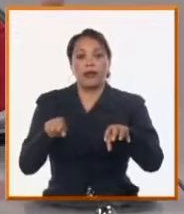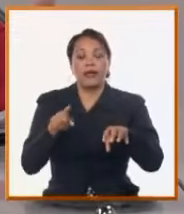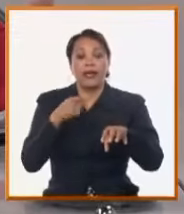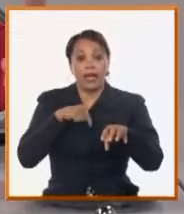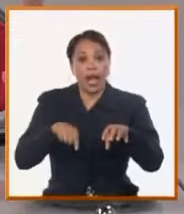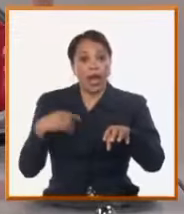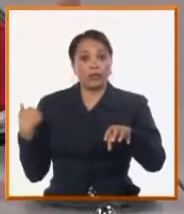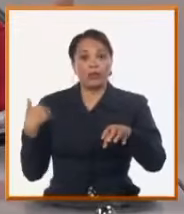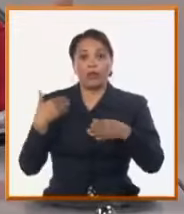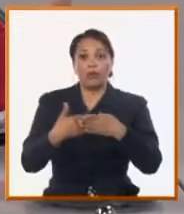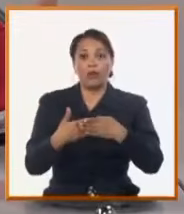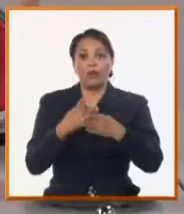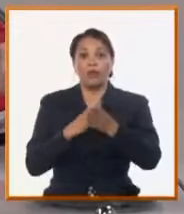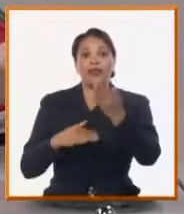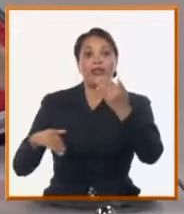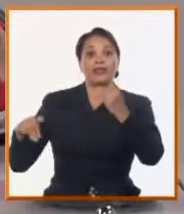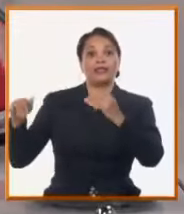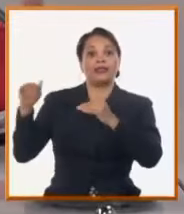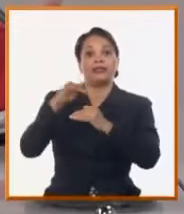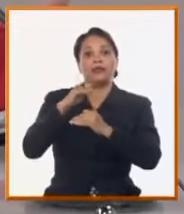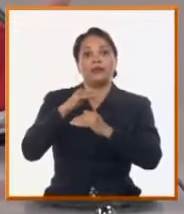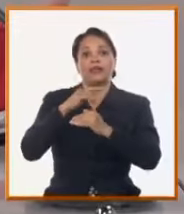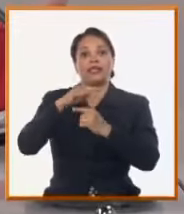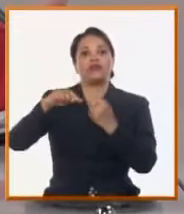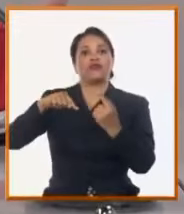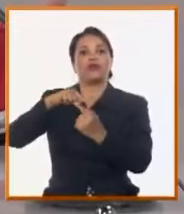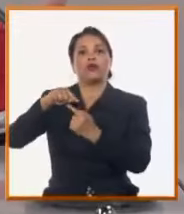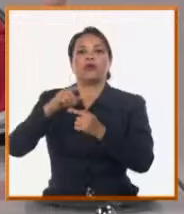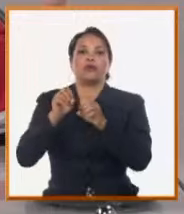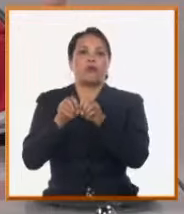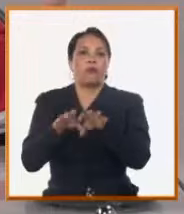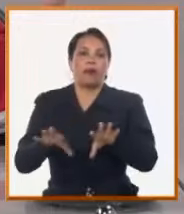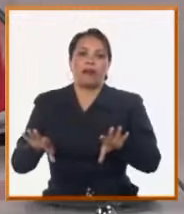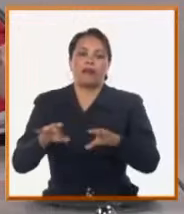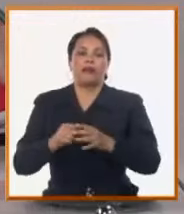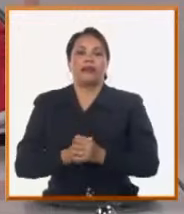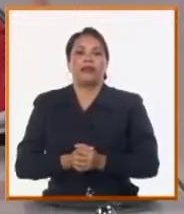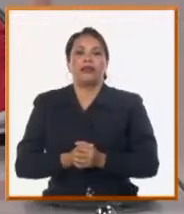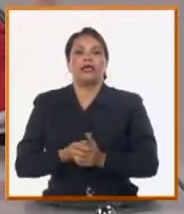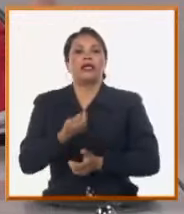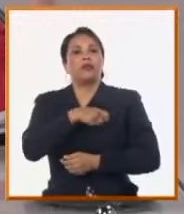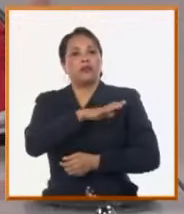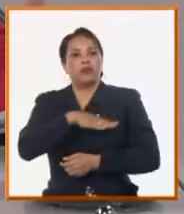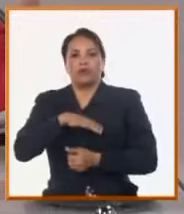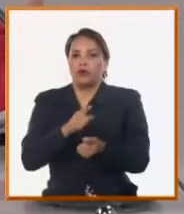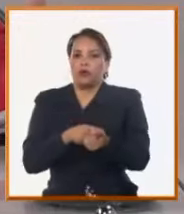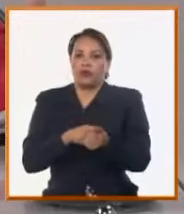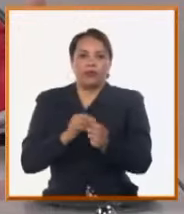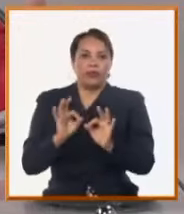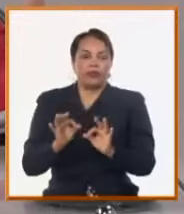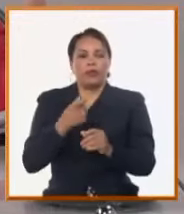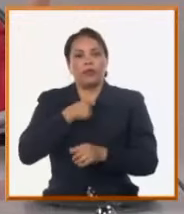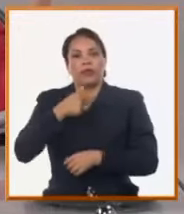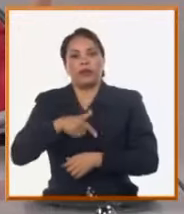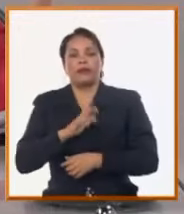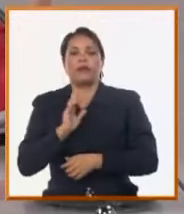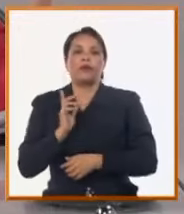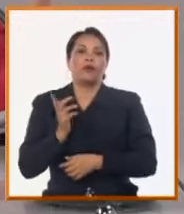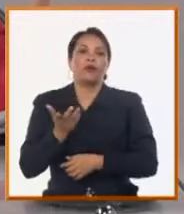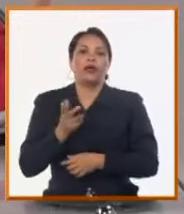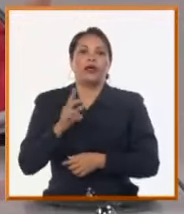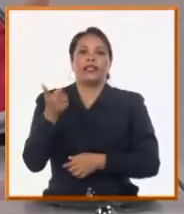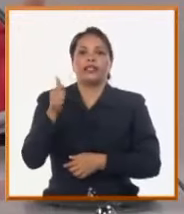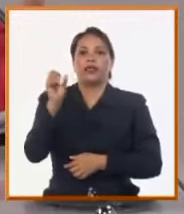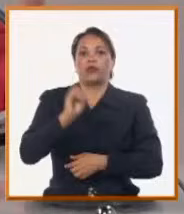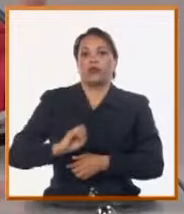encima, en algunos lugares están por encima de los ciclos normales que la población tiene acostumbrados. Y vamos a poner algunos ejemplos. En el caso del 10 de